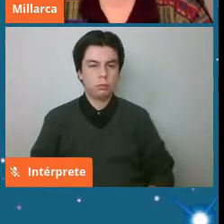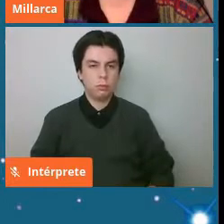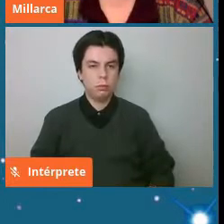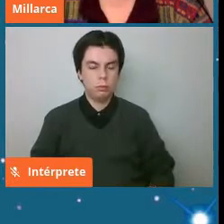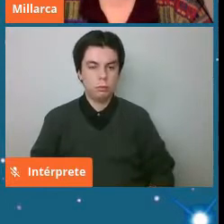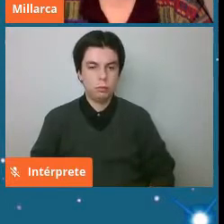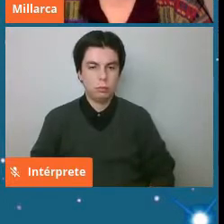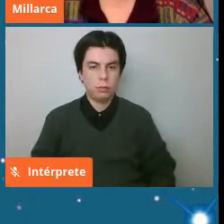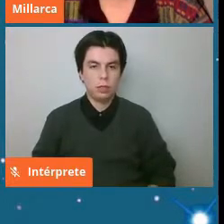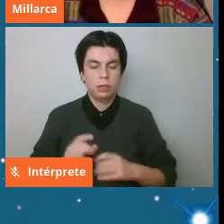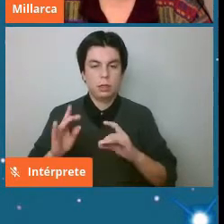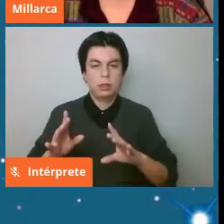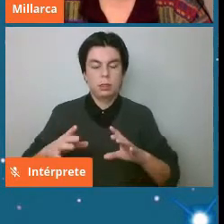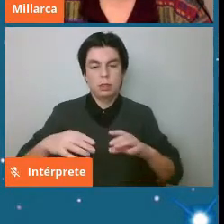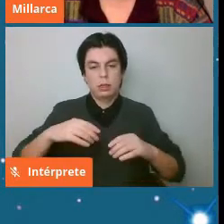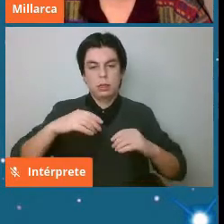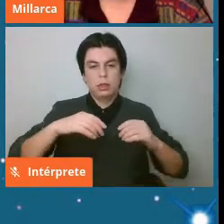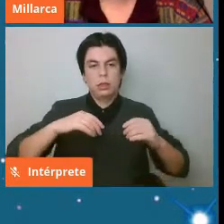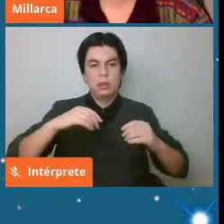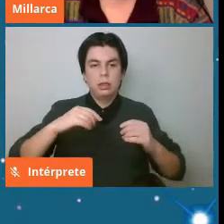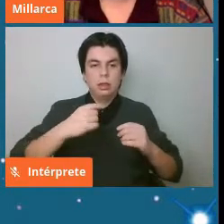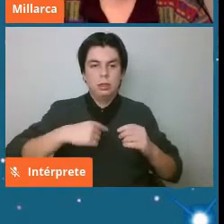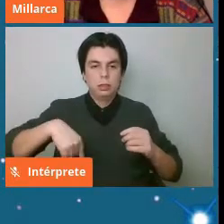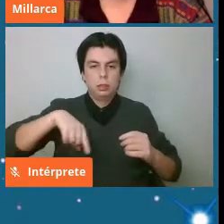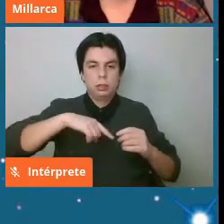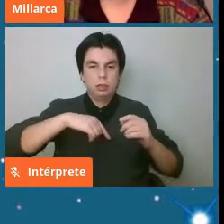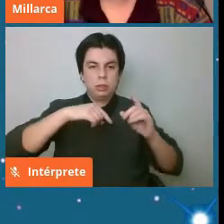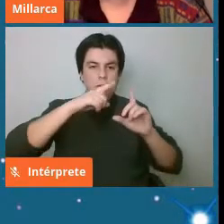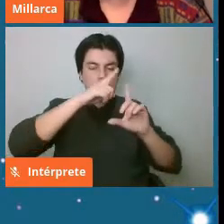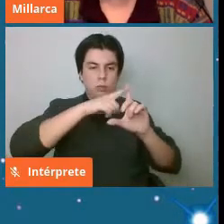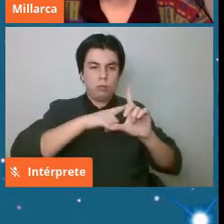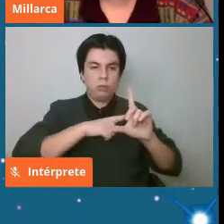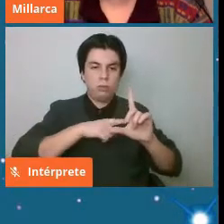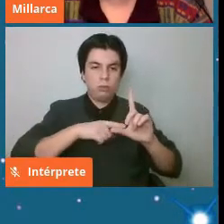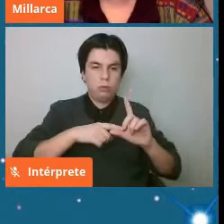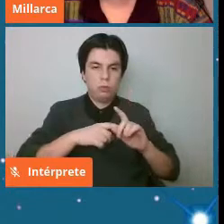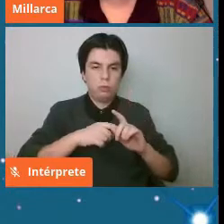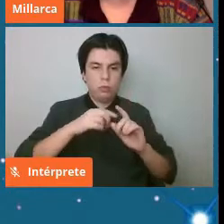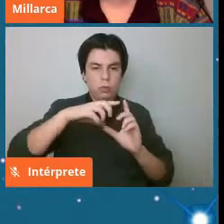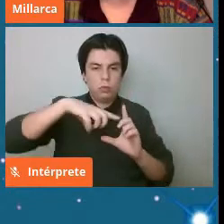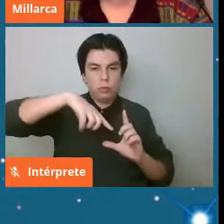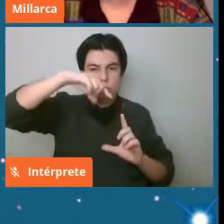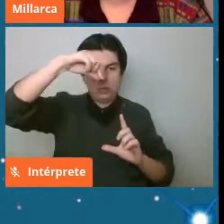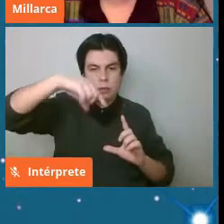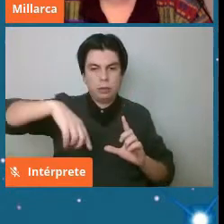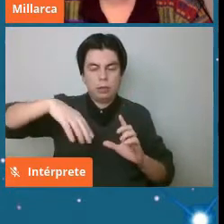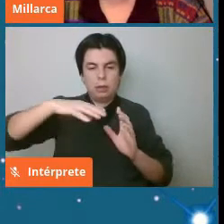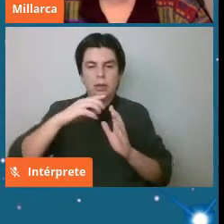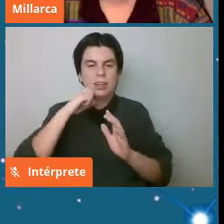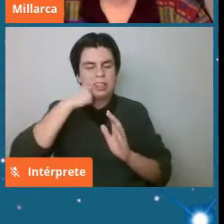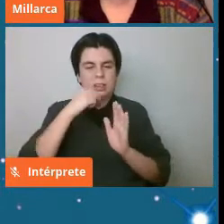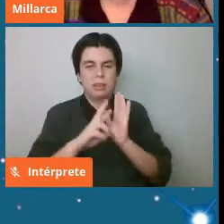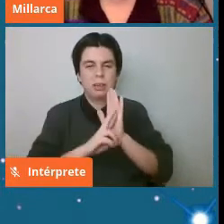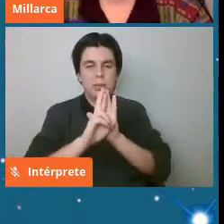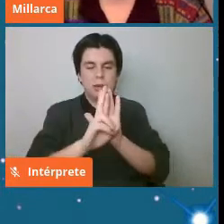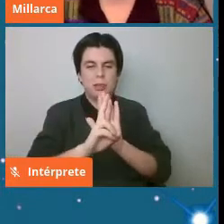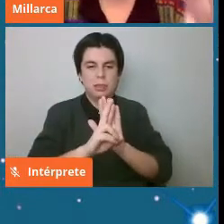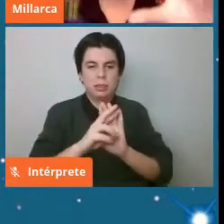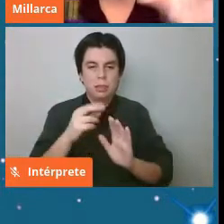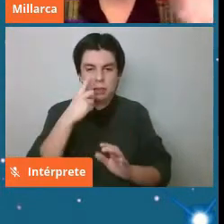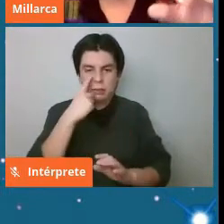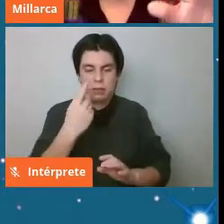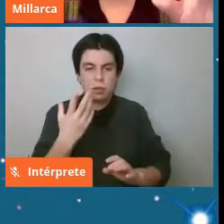justamente estos de acá representan este sector de acá donde se concentran y donde si ven bien se ven unos gaps entre medio